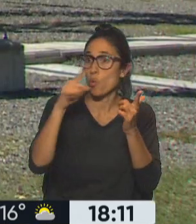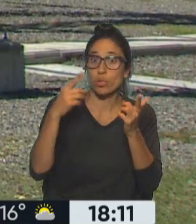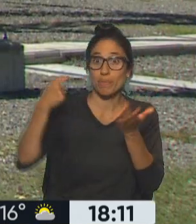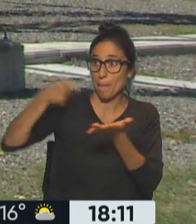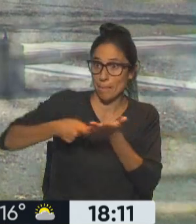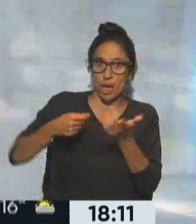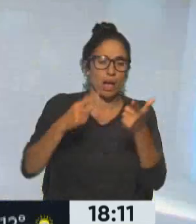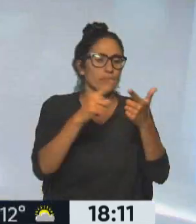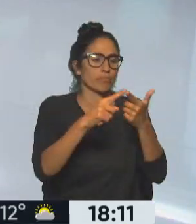identificación.